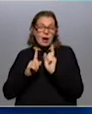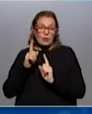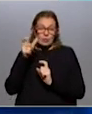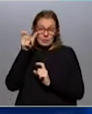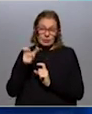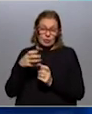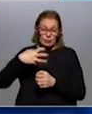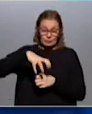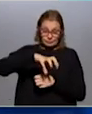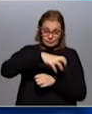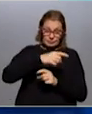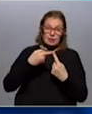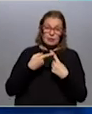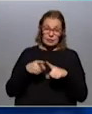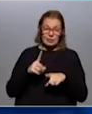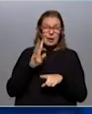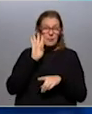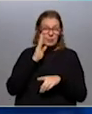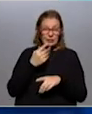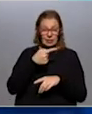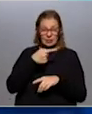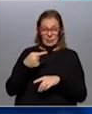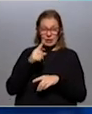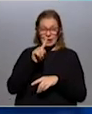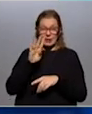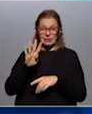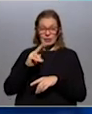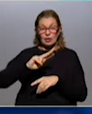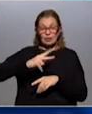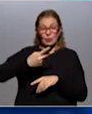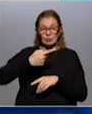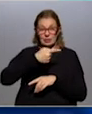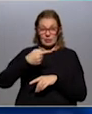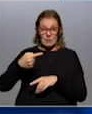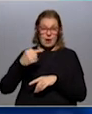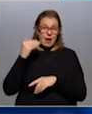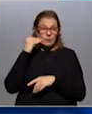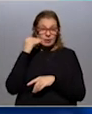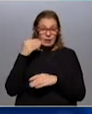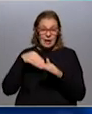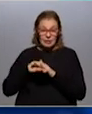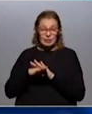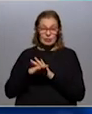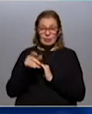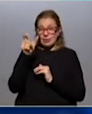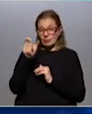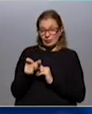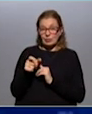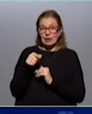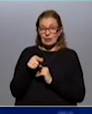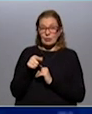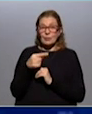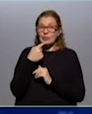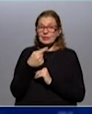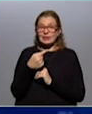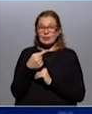o en algunas áreas de actividad. Es lo que aparece ahí como la semana 14, que es la segunda semana de abril. Entonces vos dentro de los ocupados ausentes, como lo dice